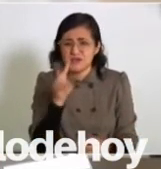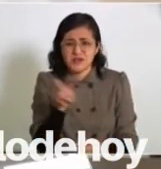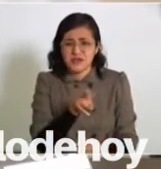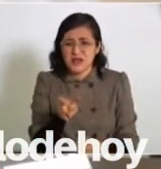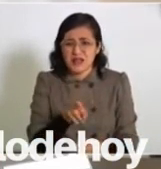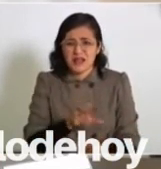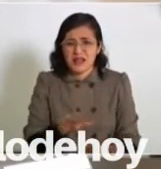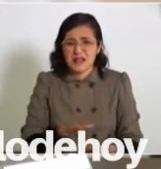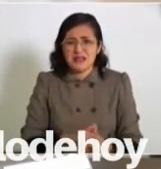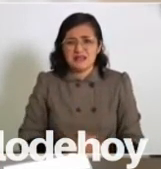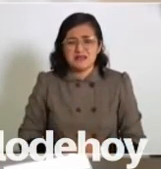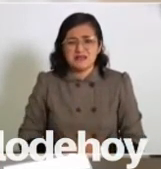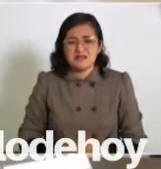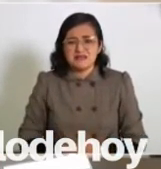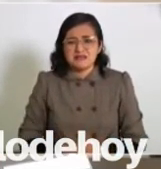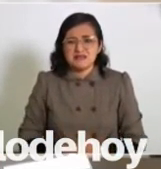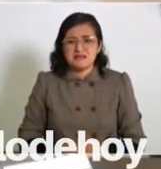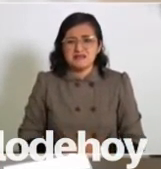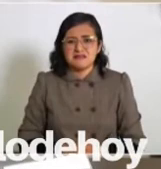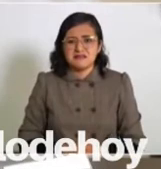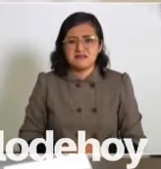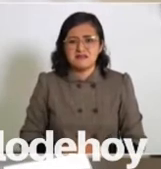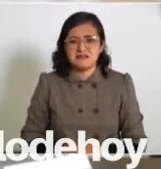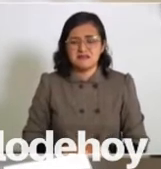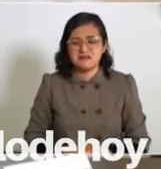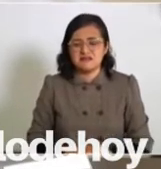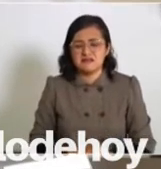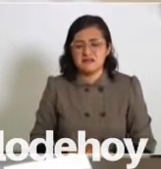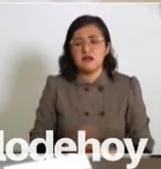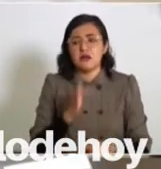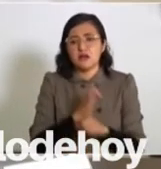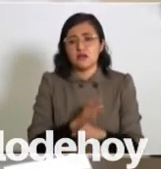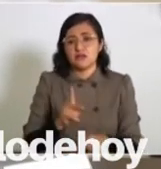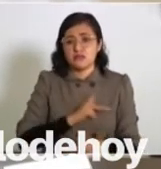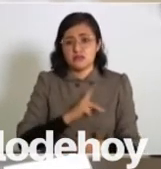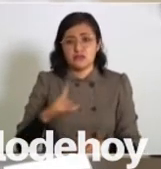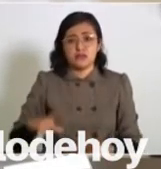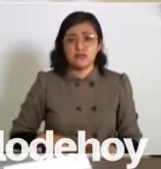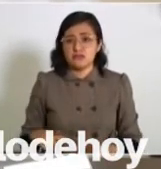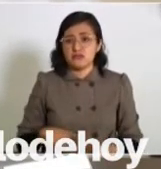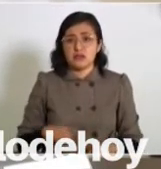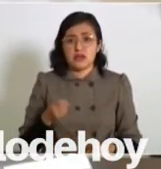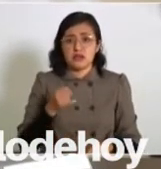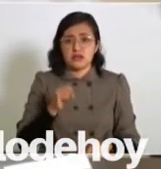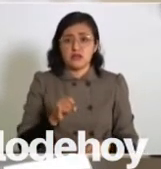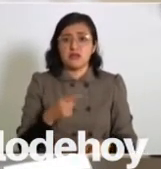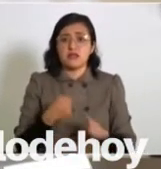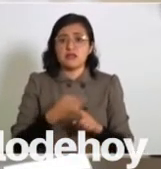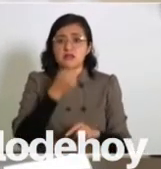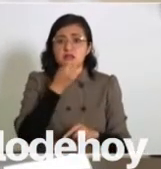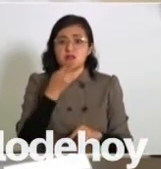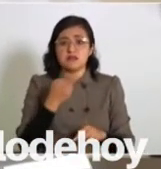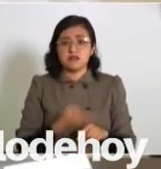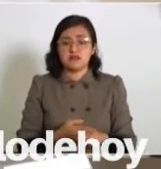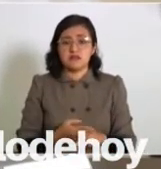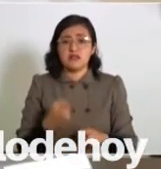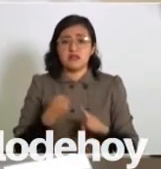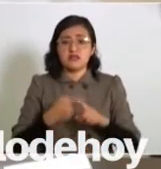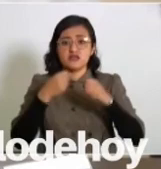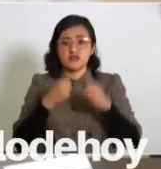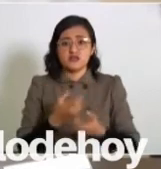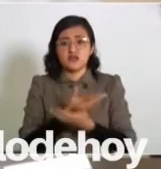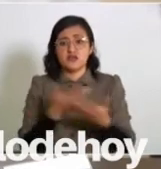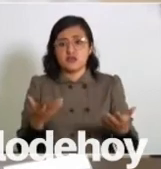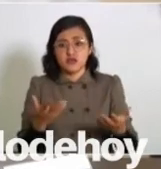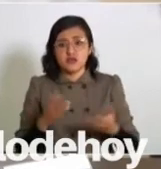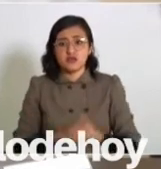Esa la posición del gobierno y de la Secretaría de Seguridad